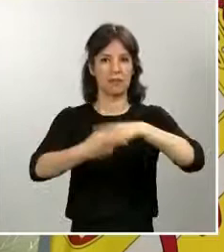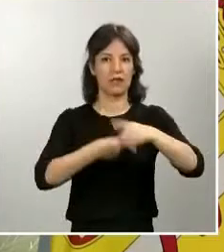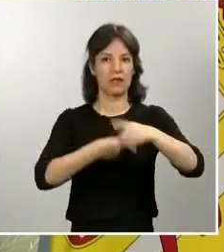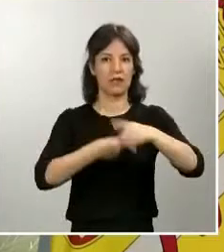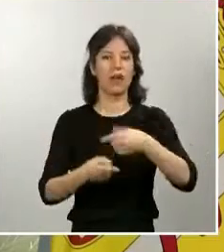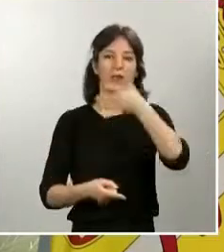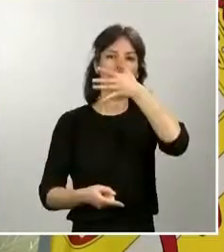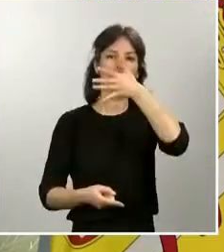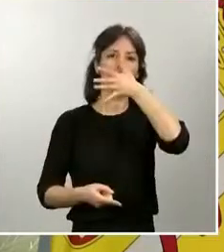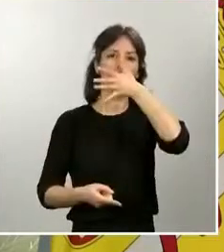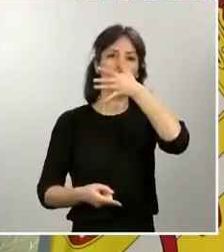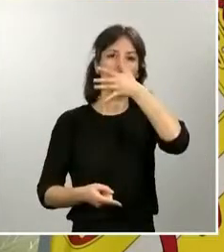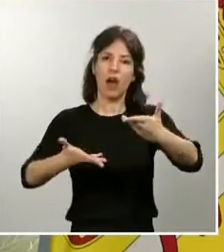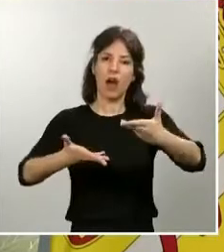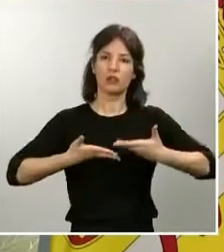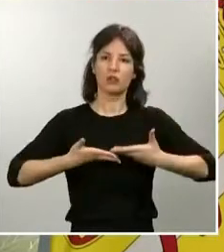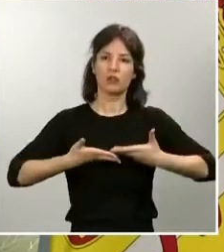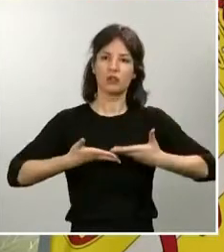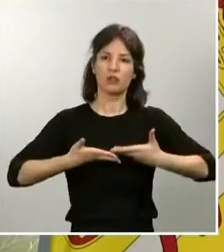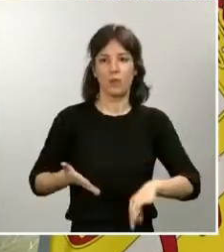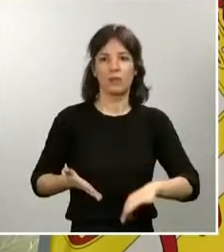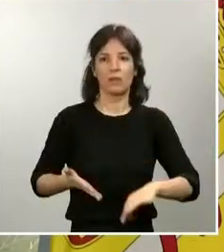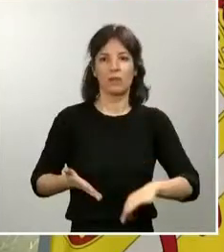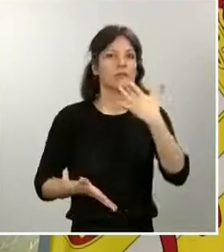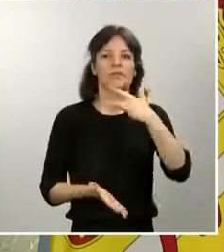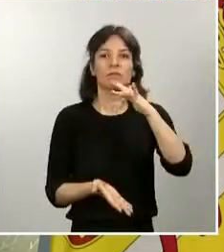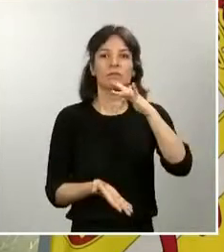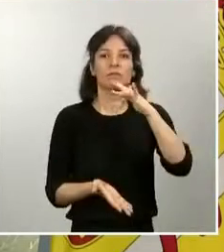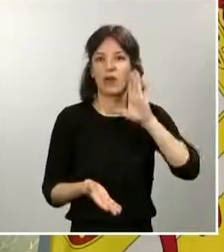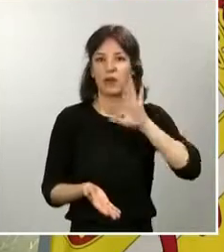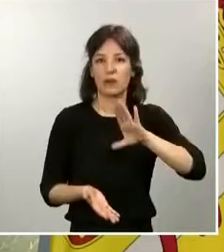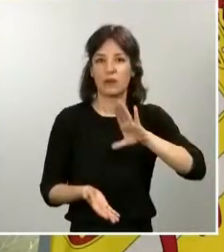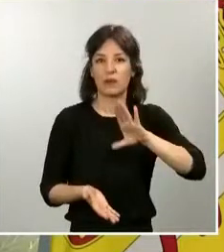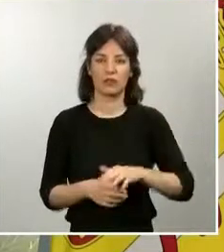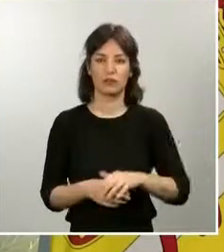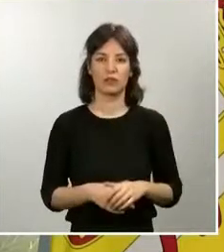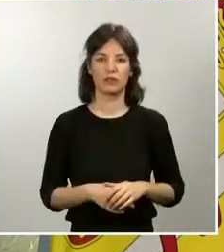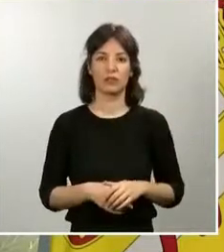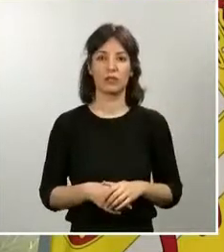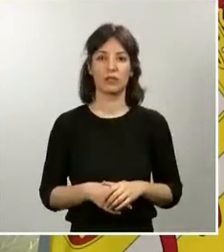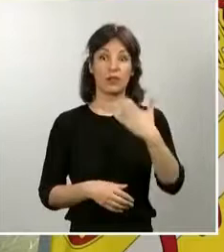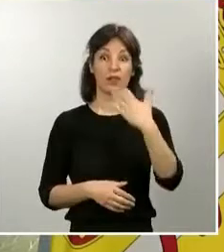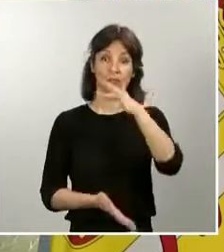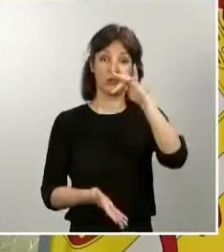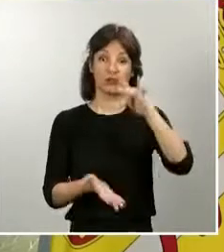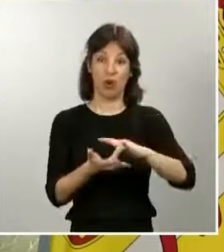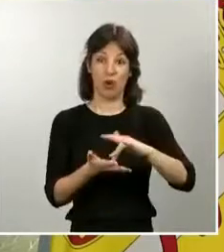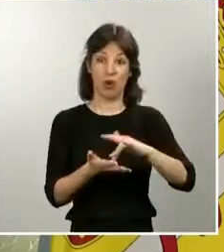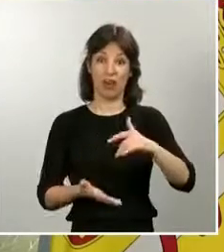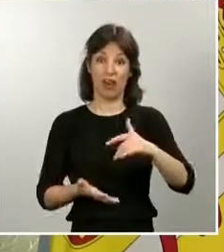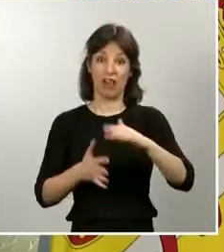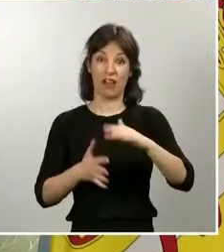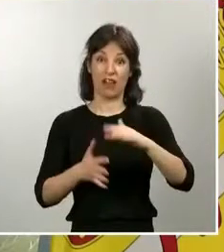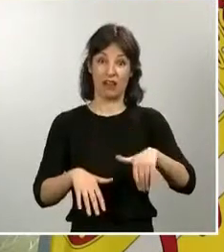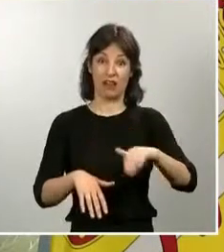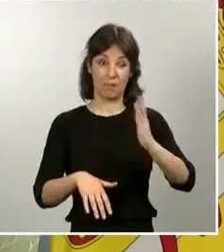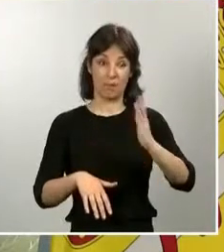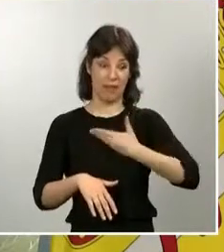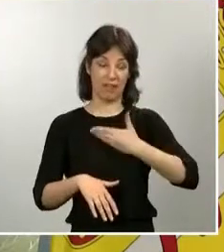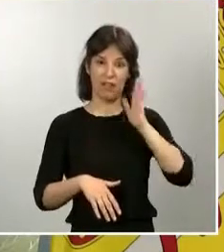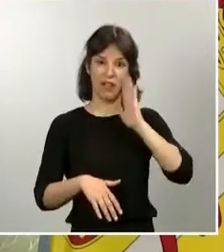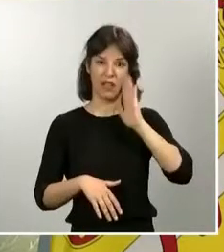asistencia ante los posibles delitos y, ante el hecho de haber sufrido un delito, poderles asistir adecuadamente.